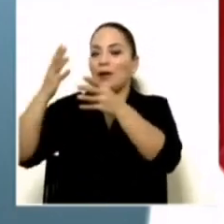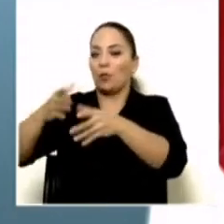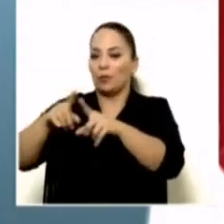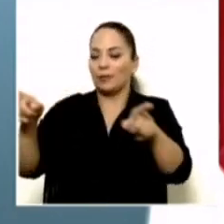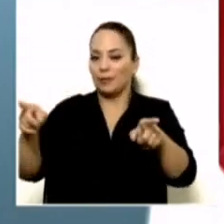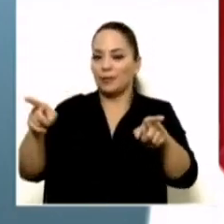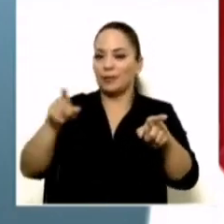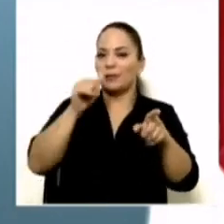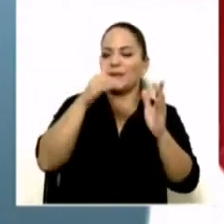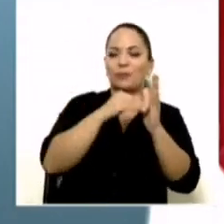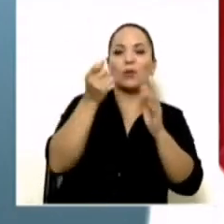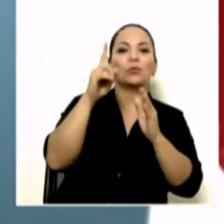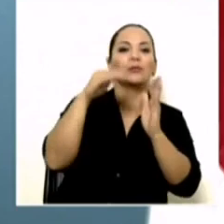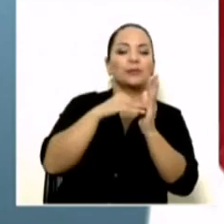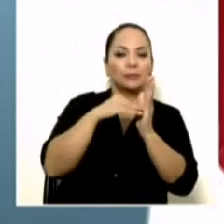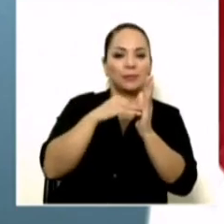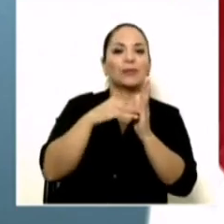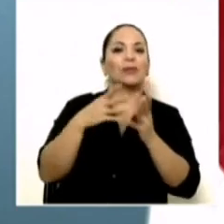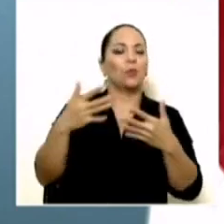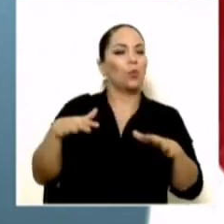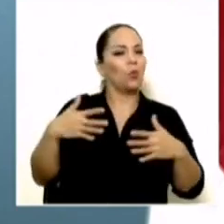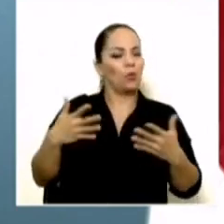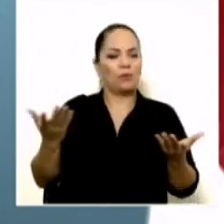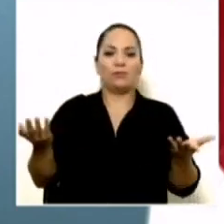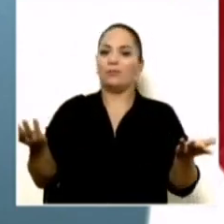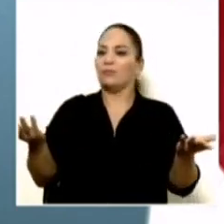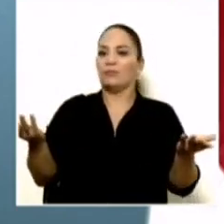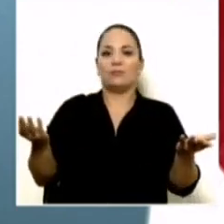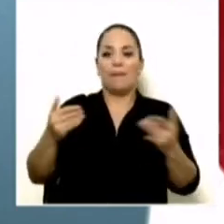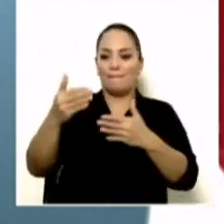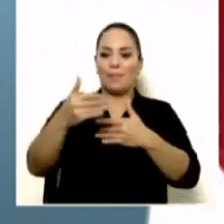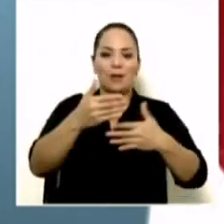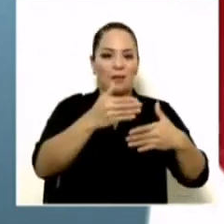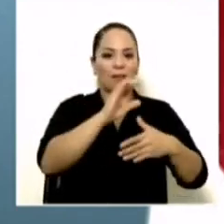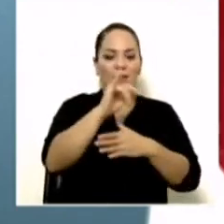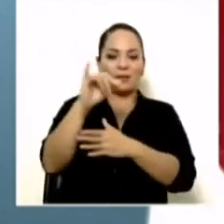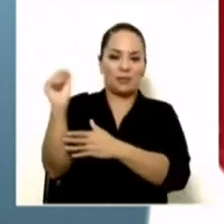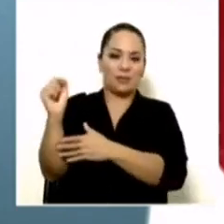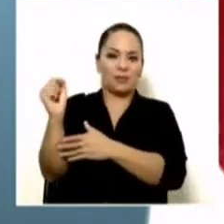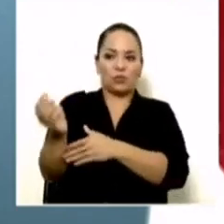10, 11 mil millones de pesos la factura de planilla de la caja,